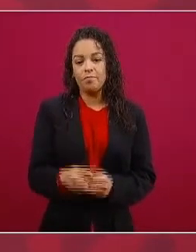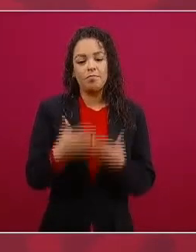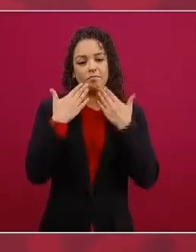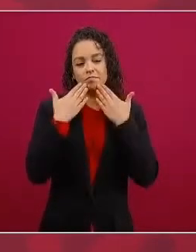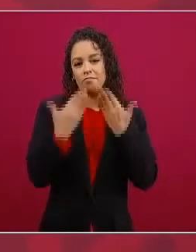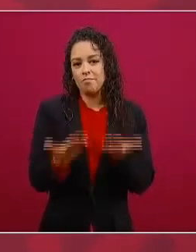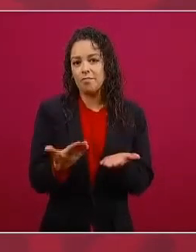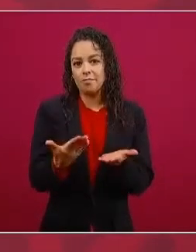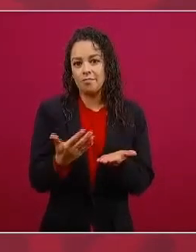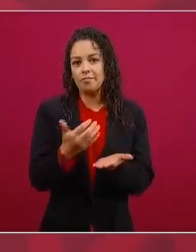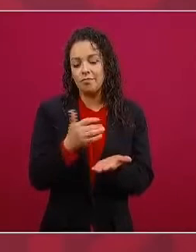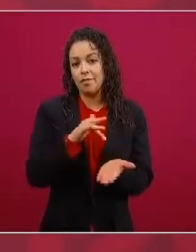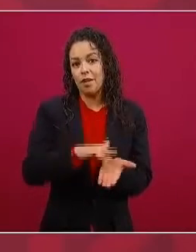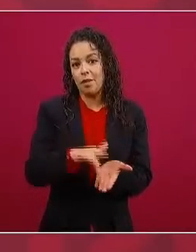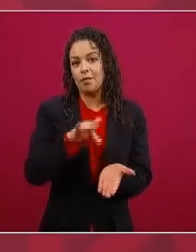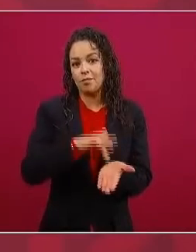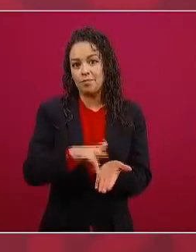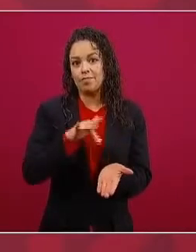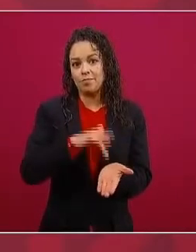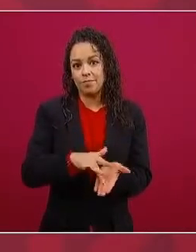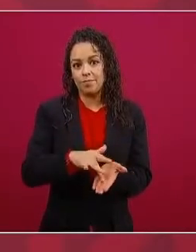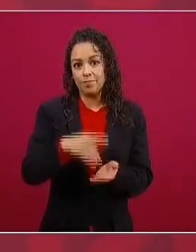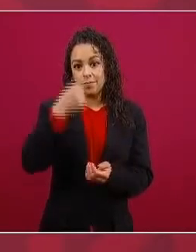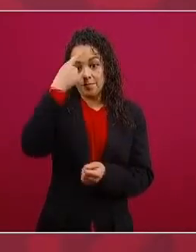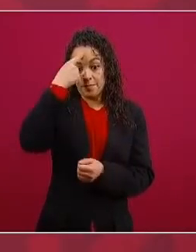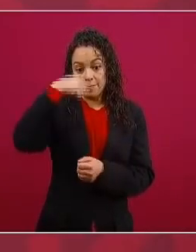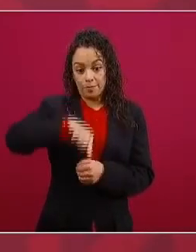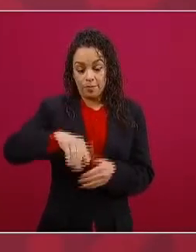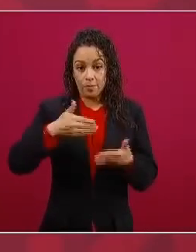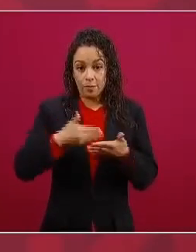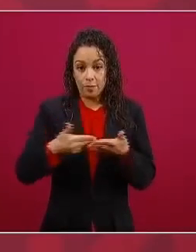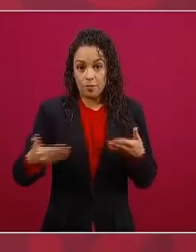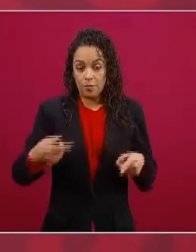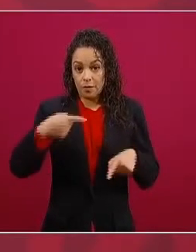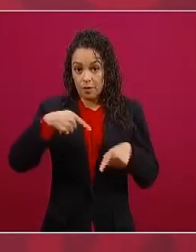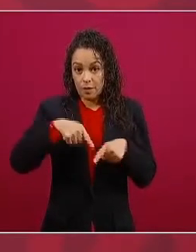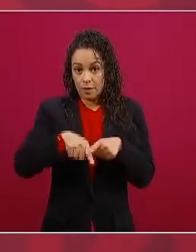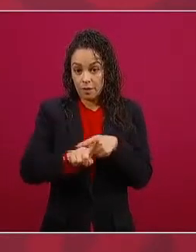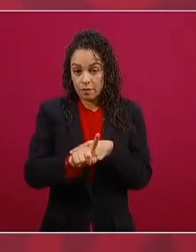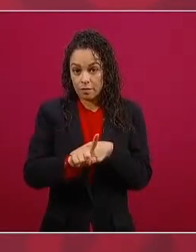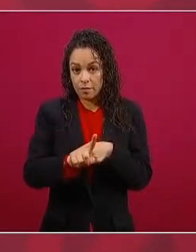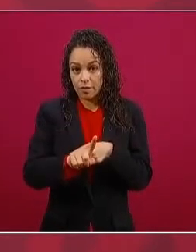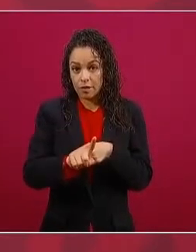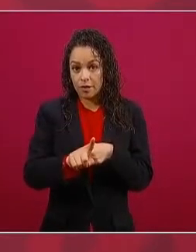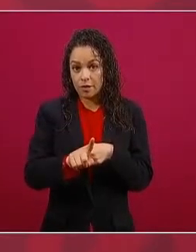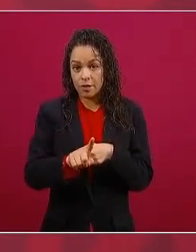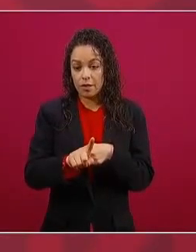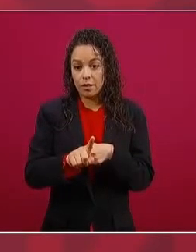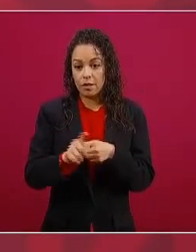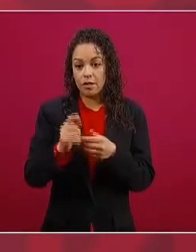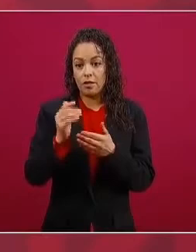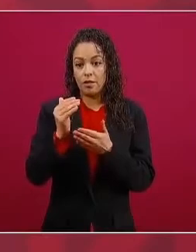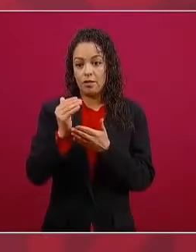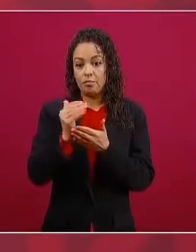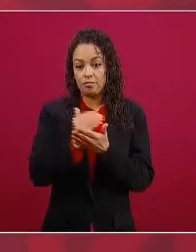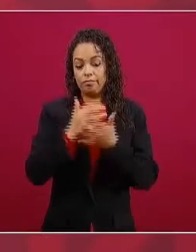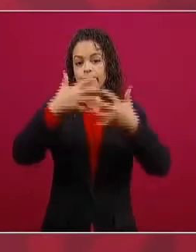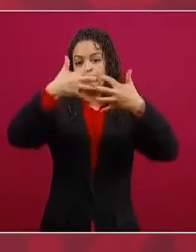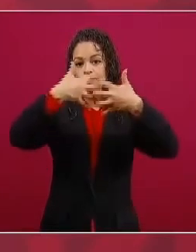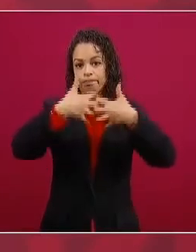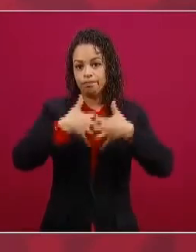a recortar la producción de crudo.